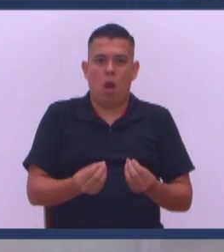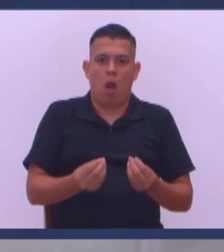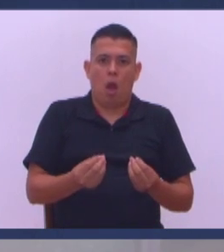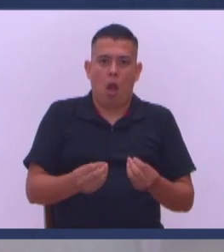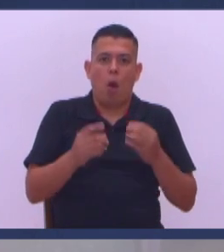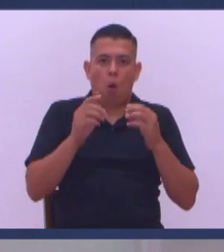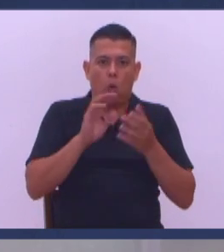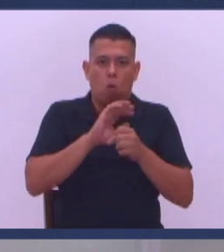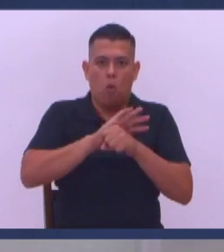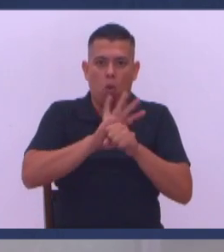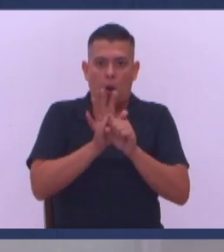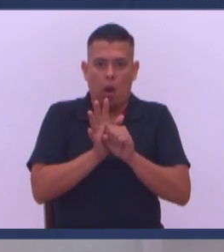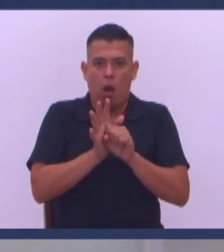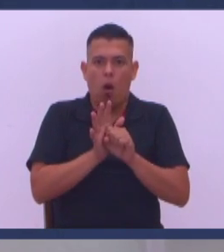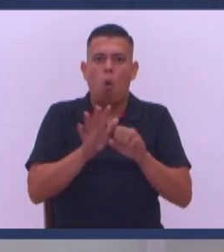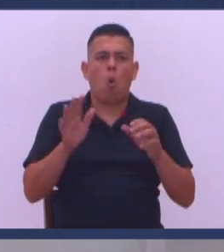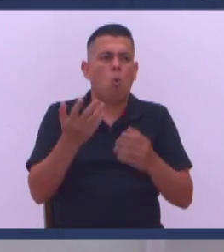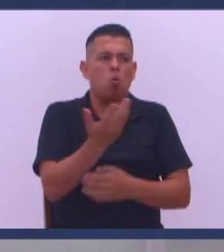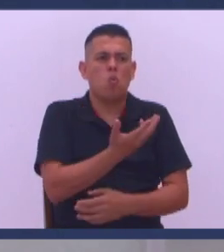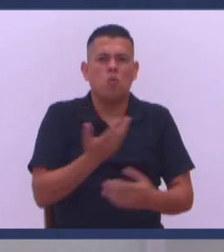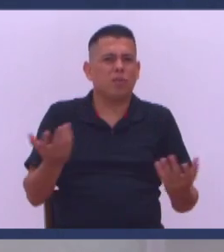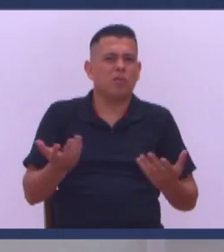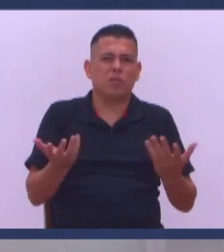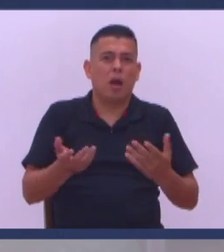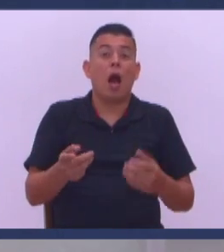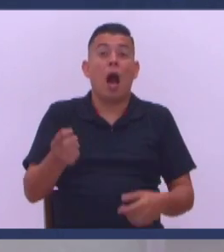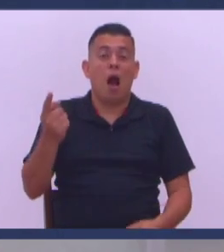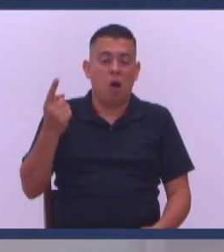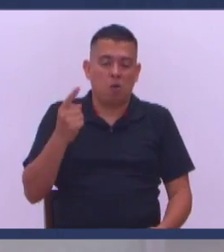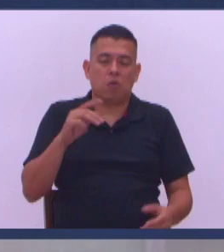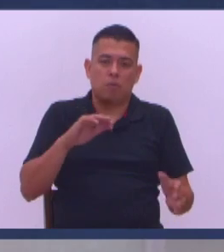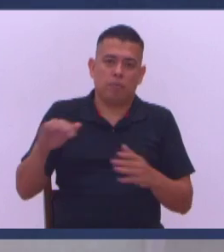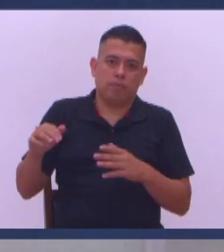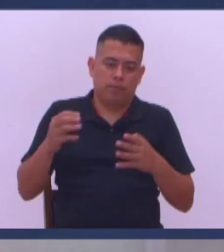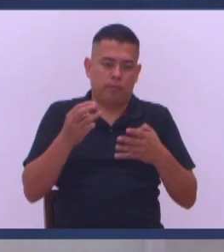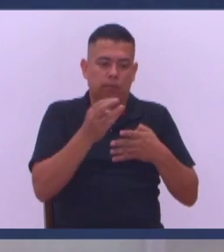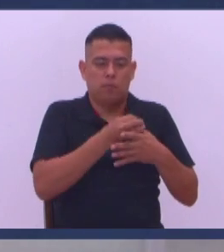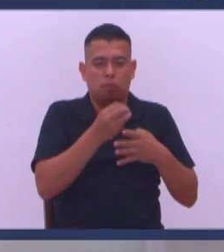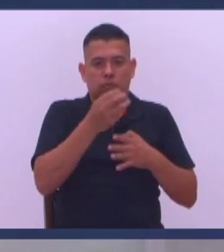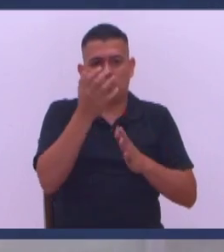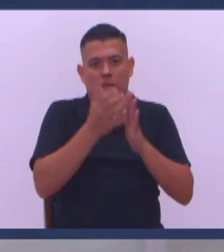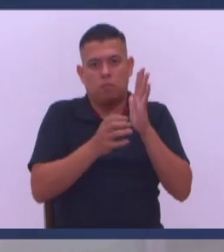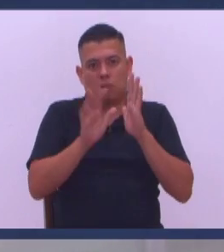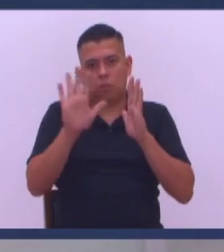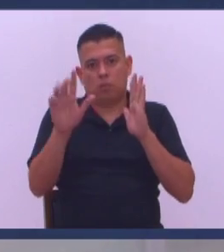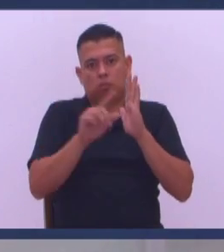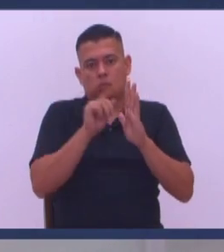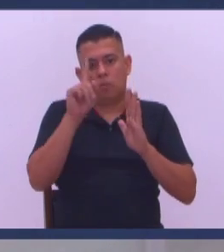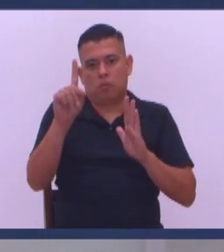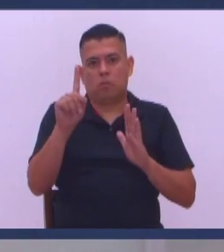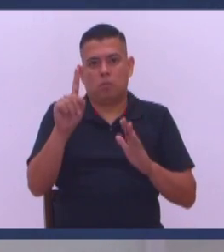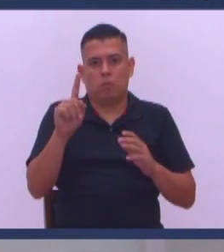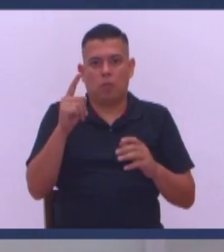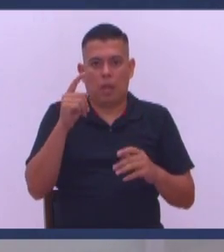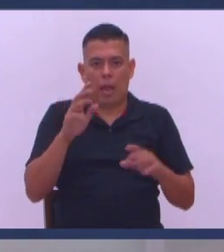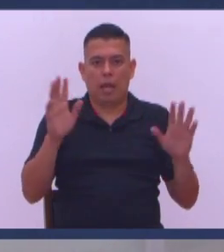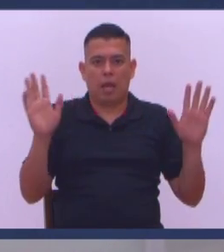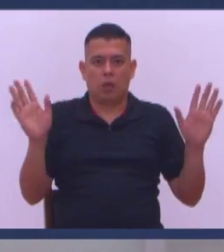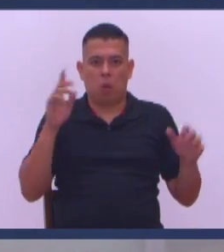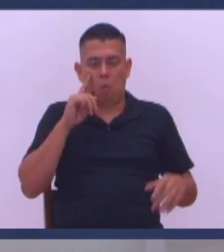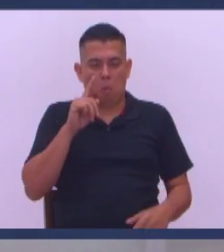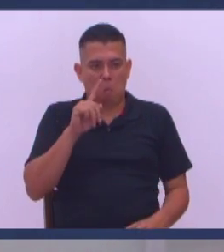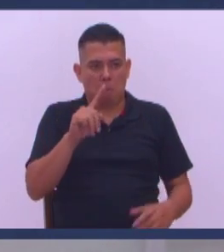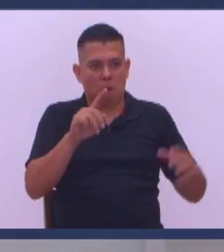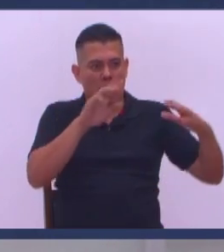¿Cómo? Con obediencia Pero voy al punto una vez El evangelio de Mateo Capítulo 5 Versículo 1 Dice Viendo la multitud